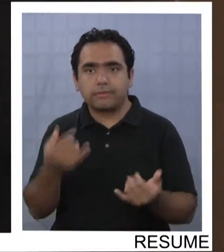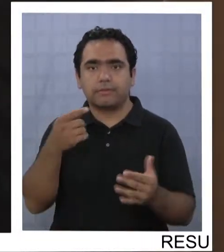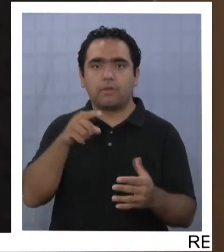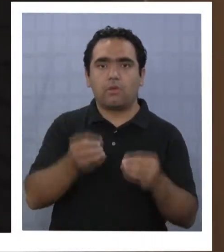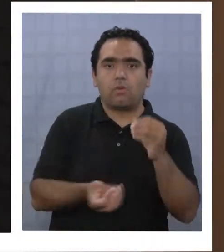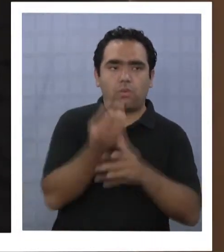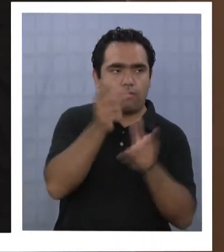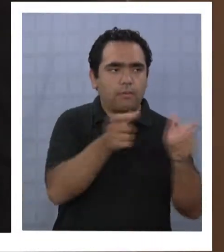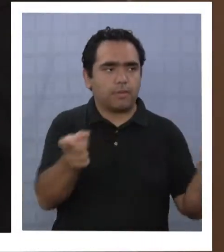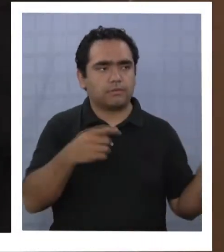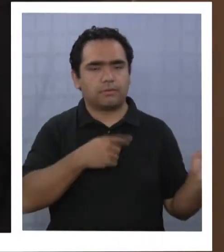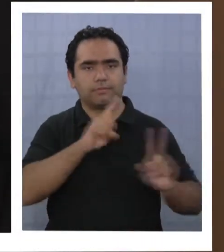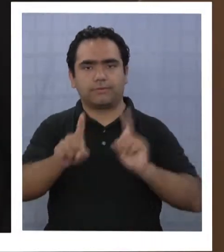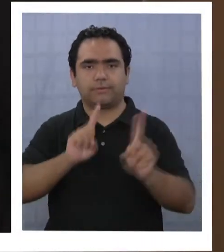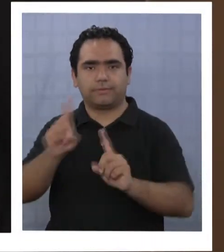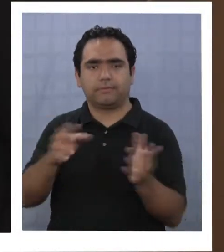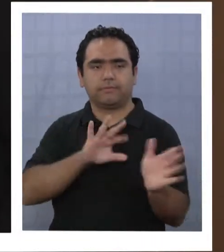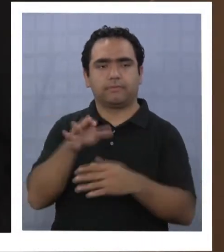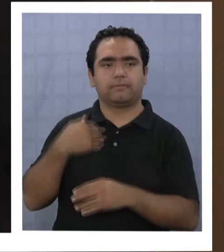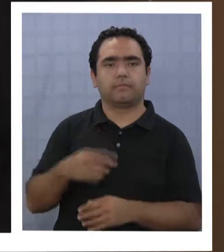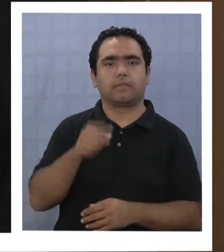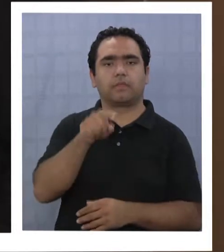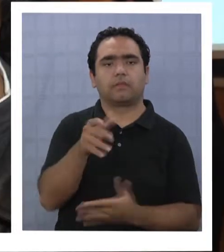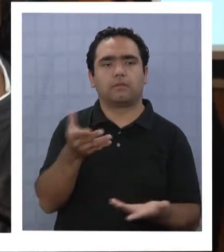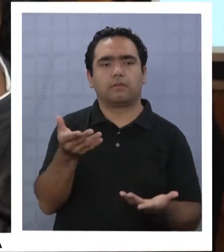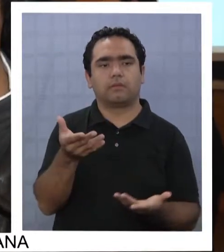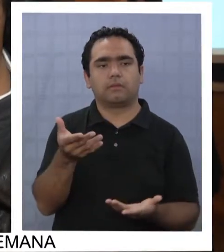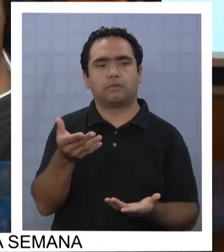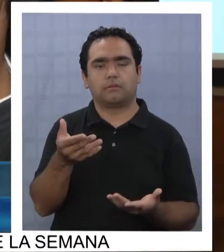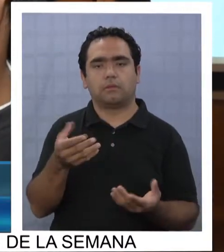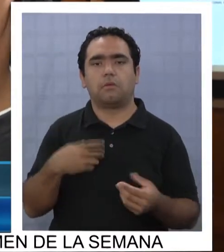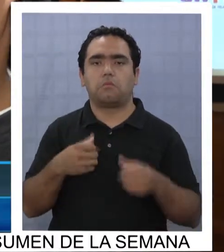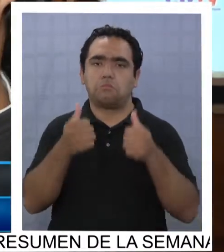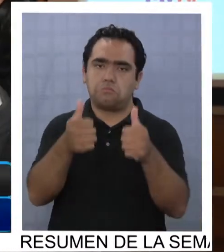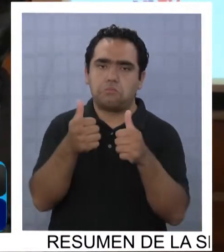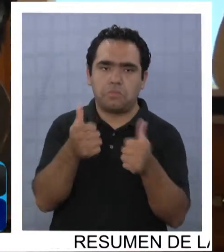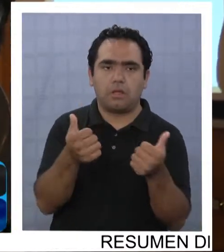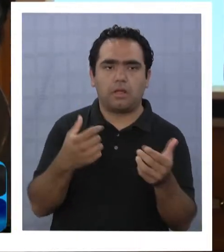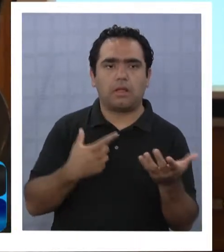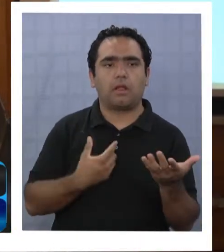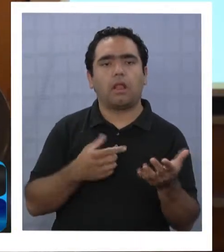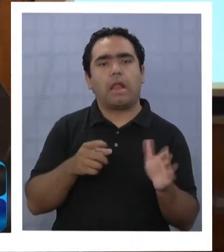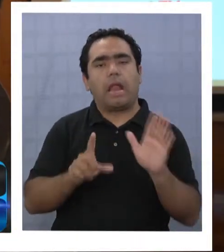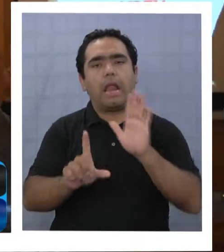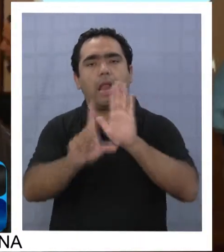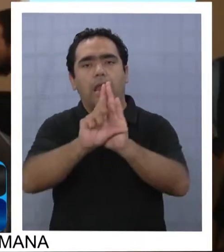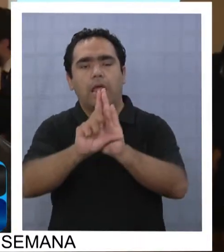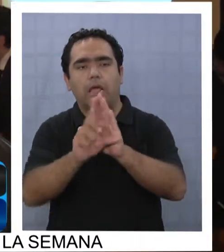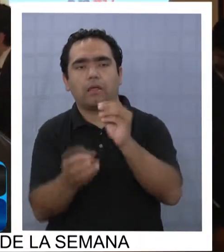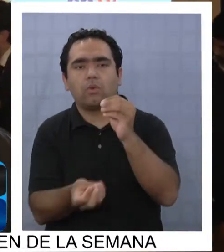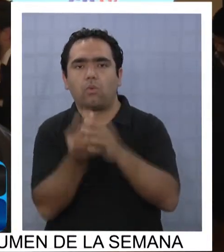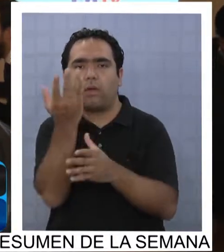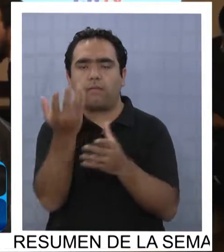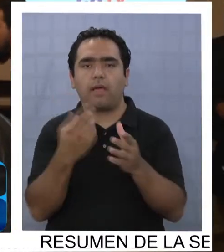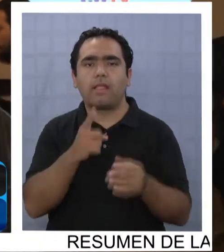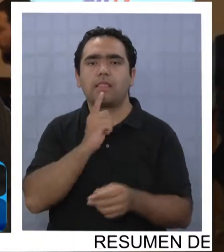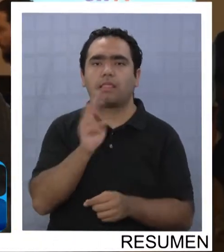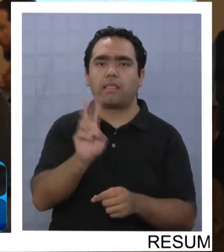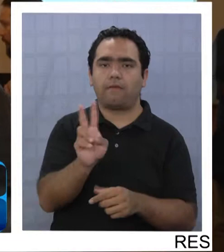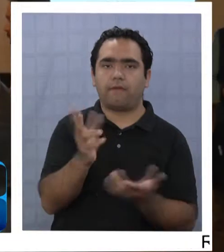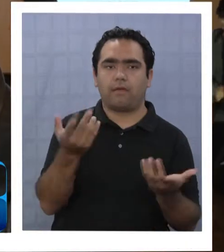actores. Es muy oportuna, muy pertinente. Ya la nueva ley de televisión ya está